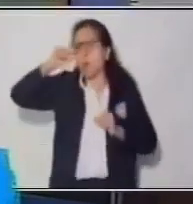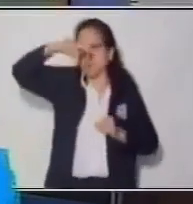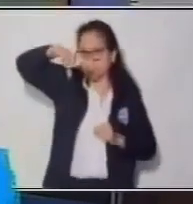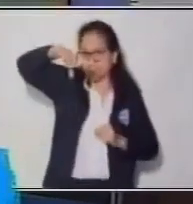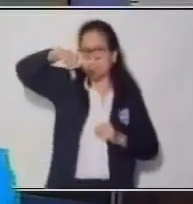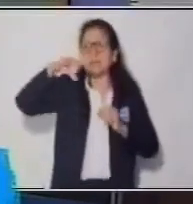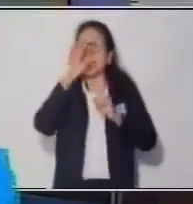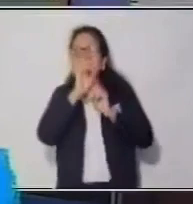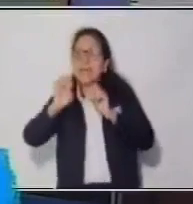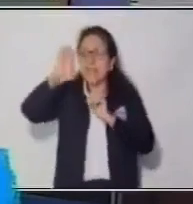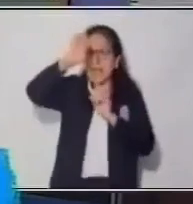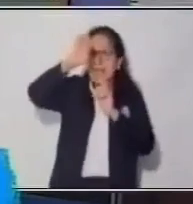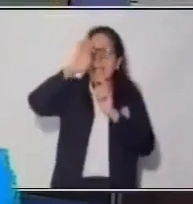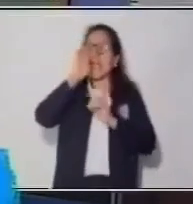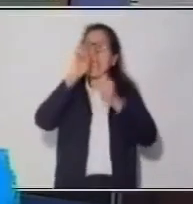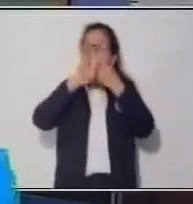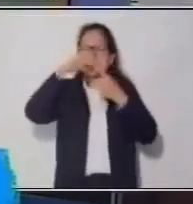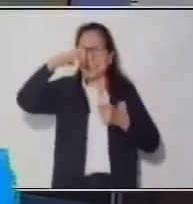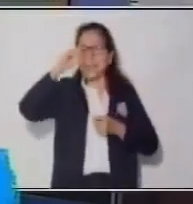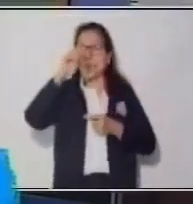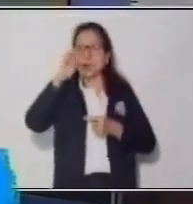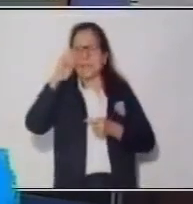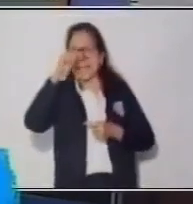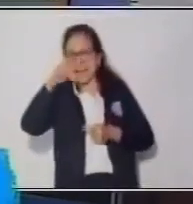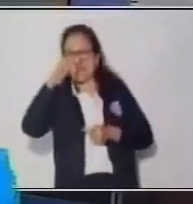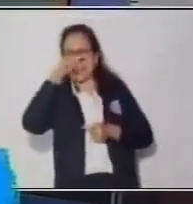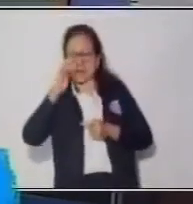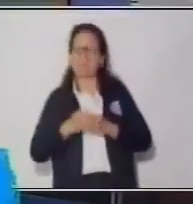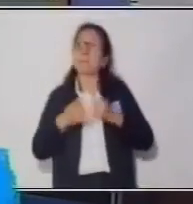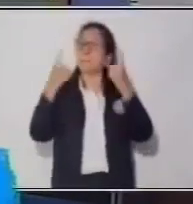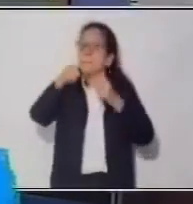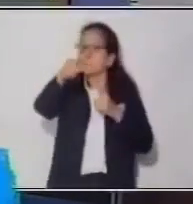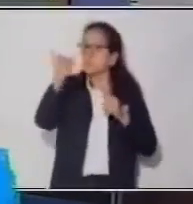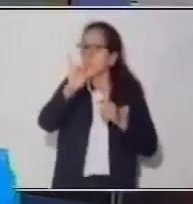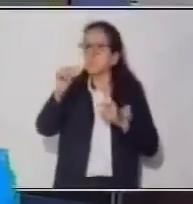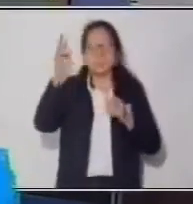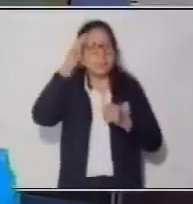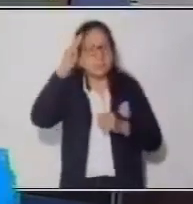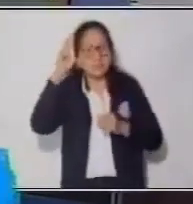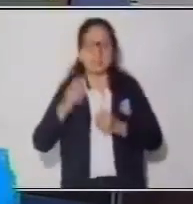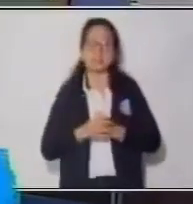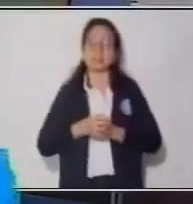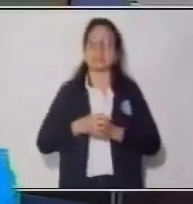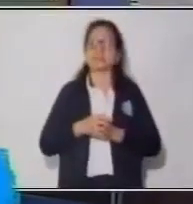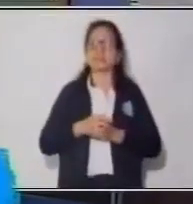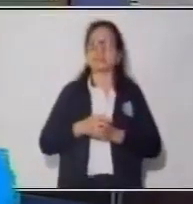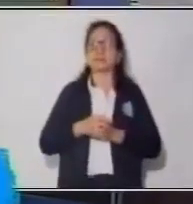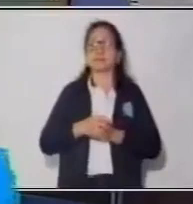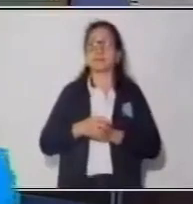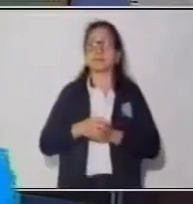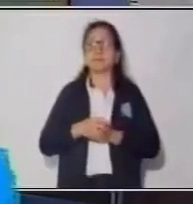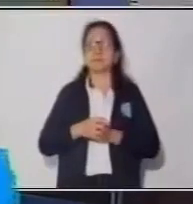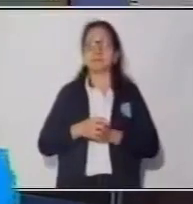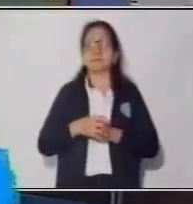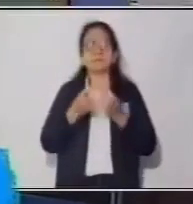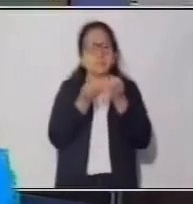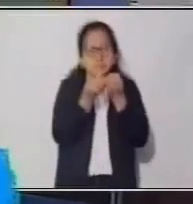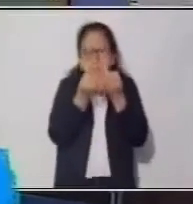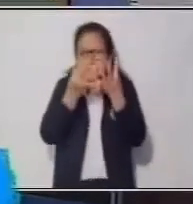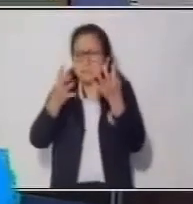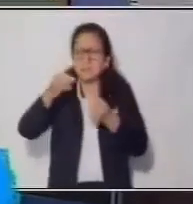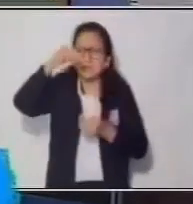exponentes. Excelente, pero para ello también debes de recordar lo siguiente. Para calcular el